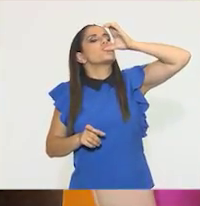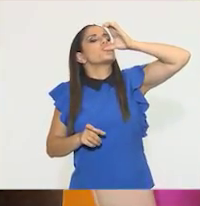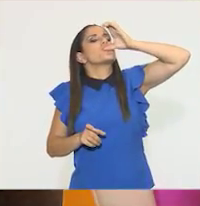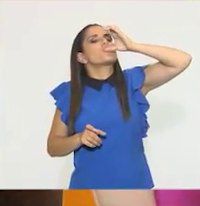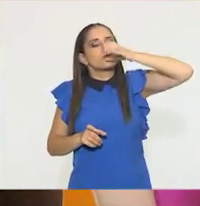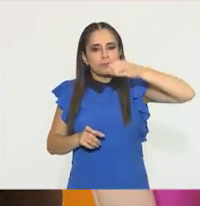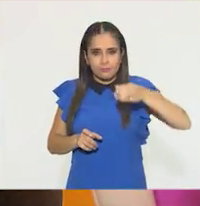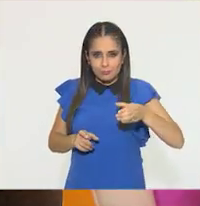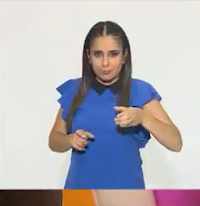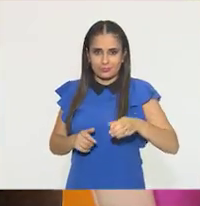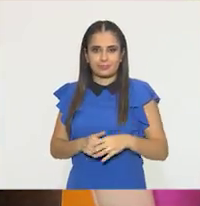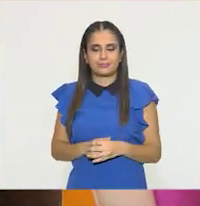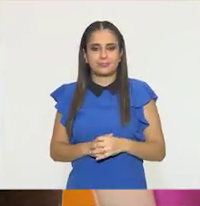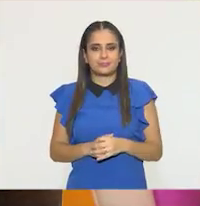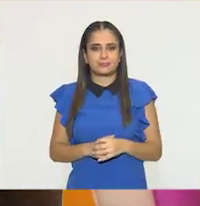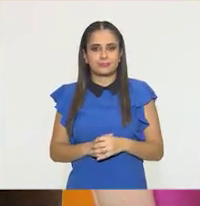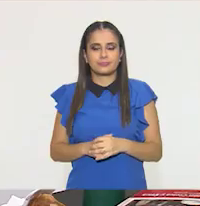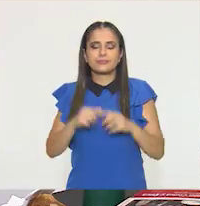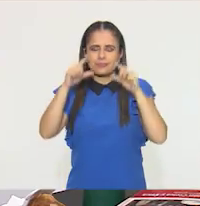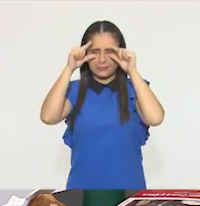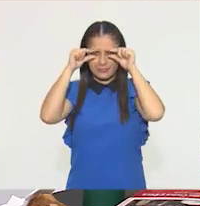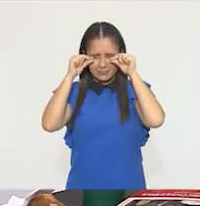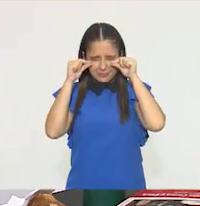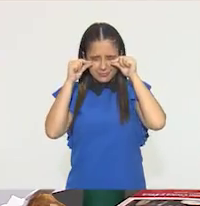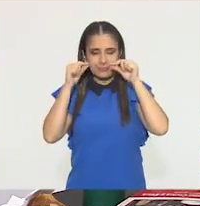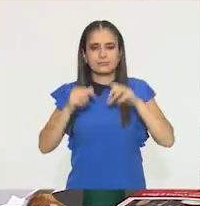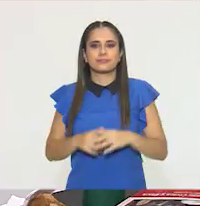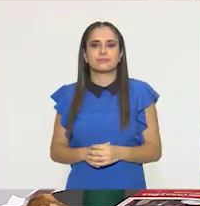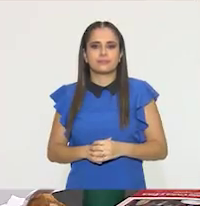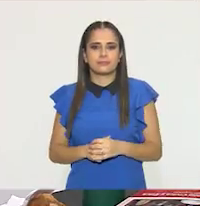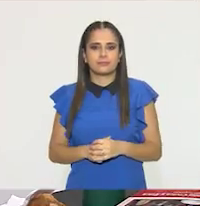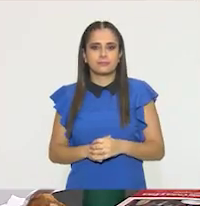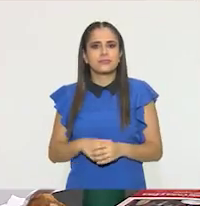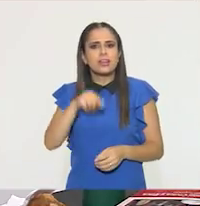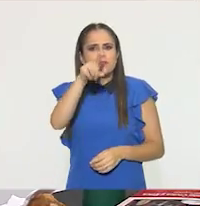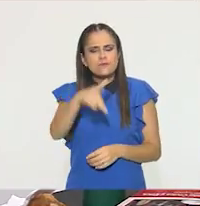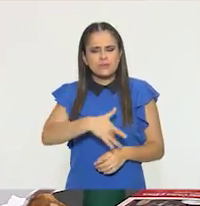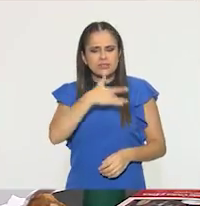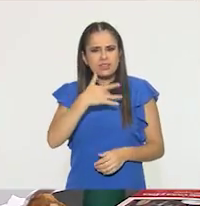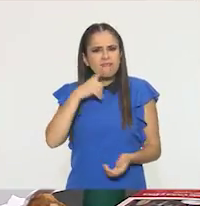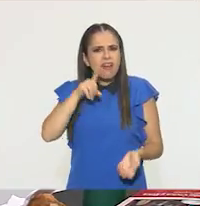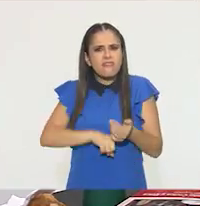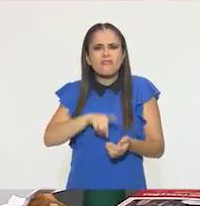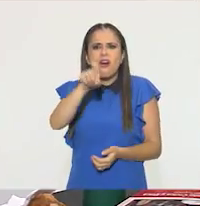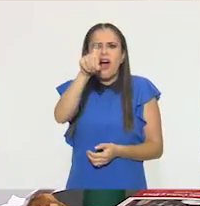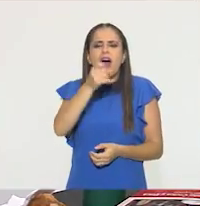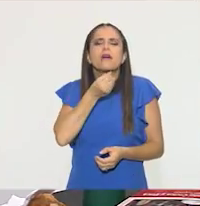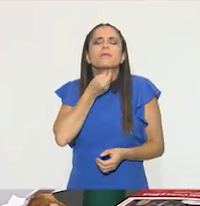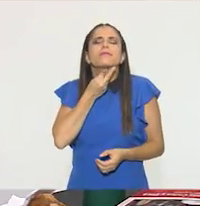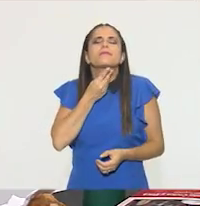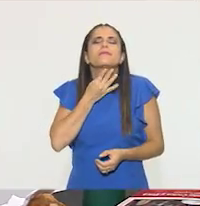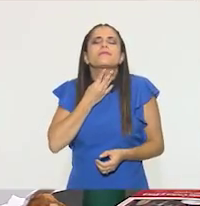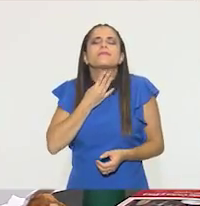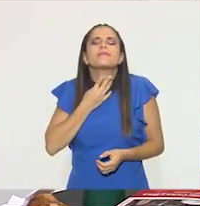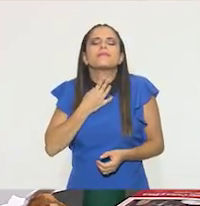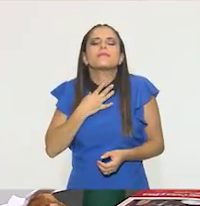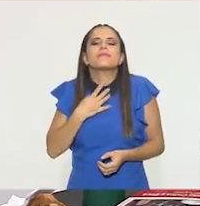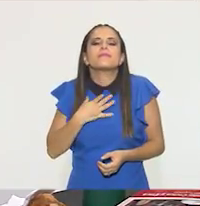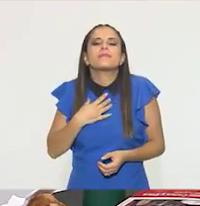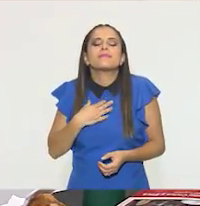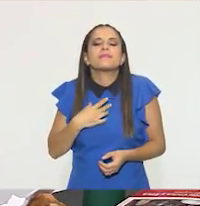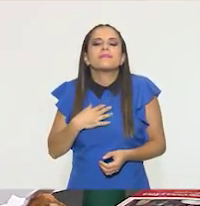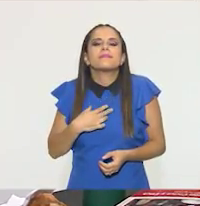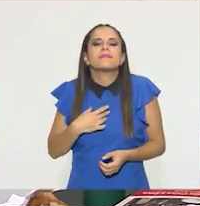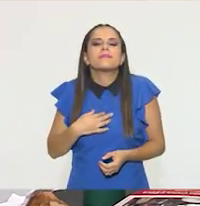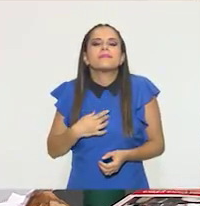Muy bien. Cerramos los ojos. Sentimos como el agua va bajando poco a poco por la